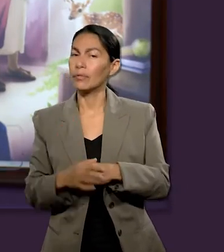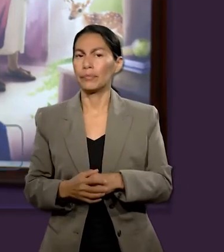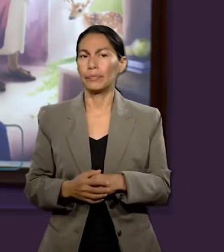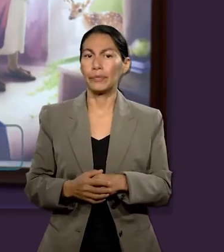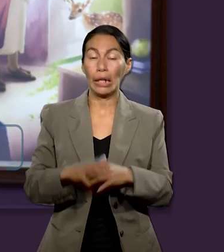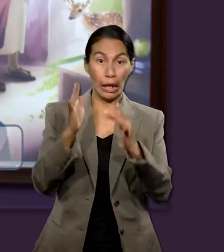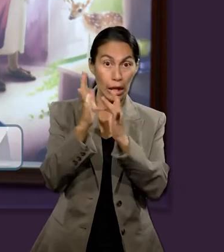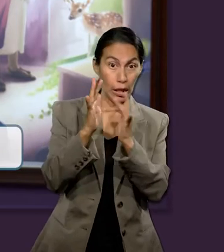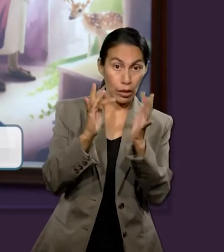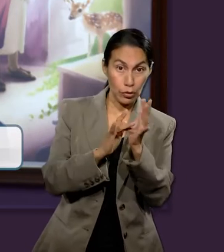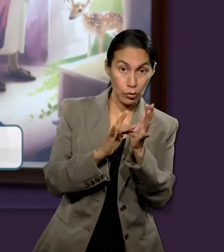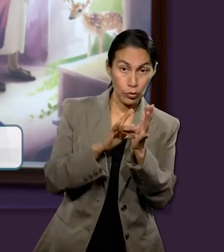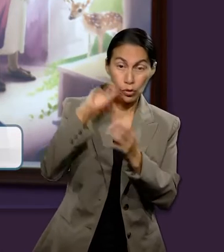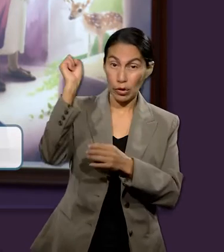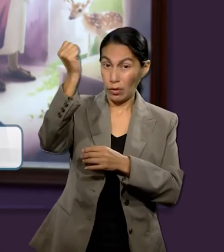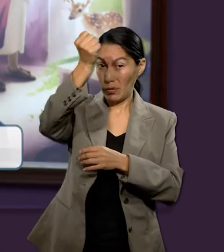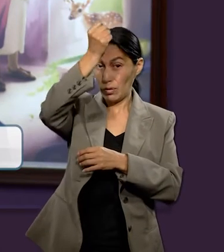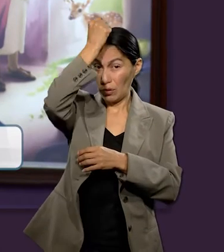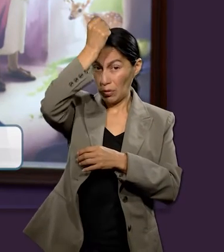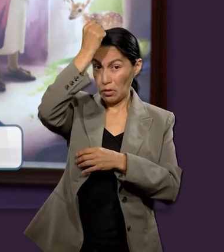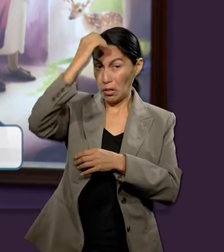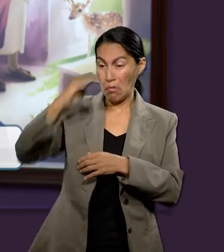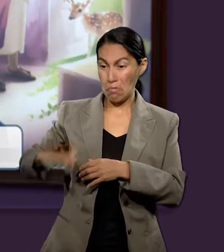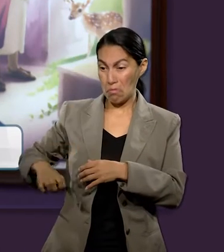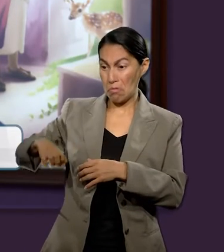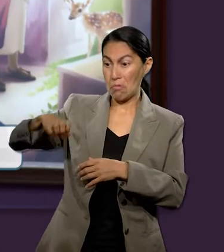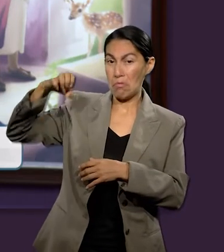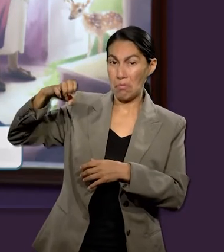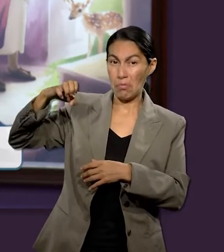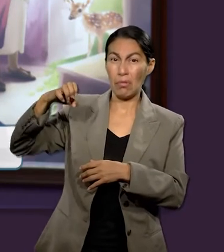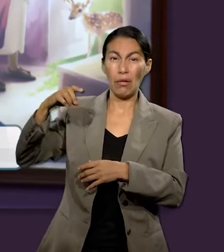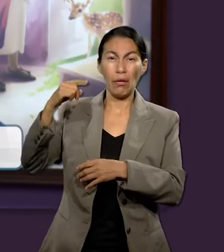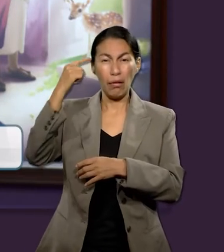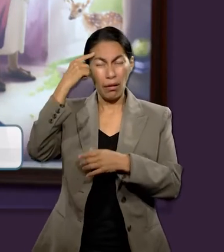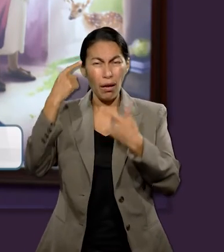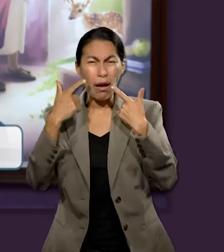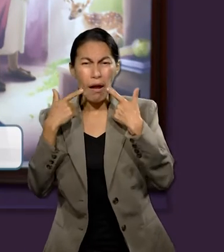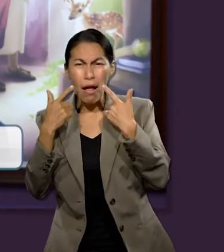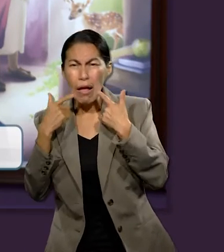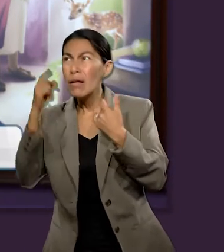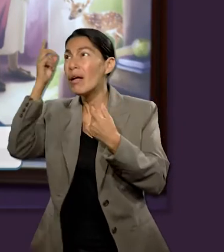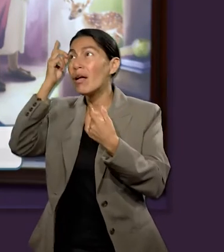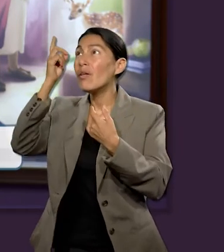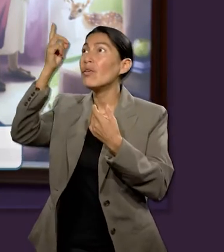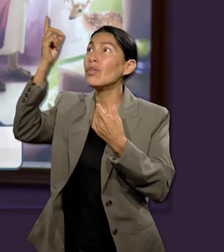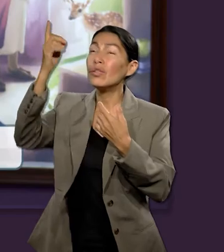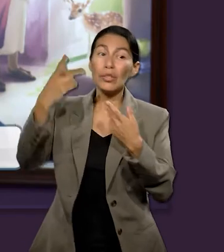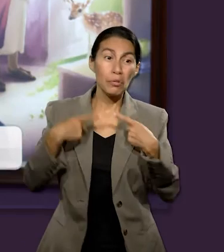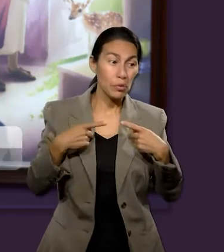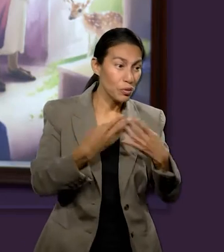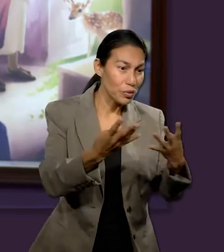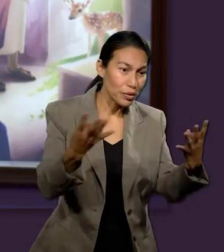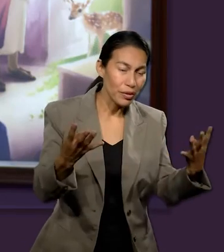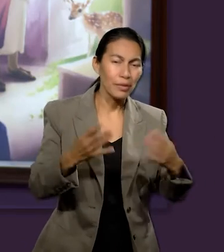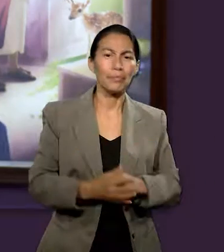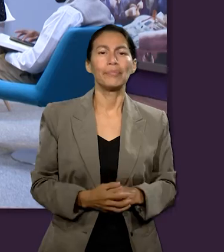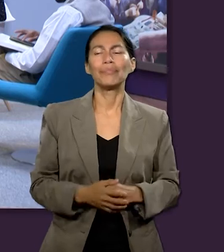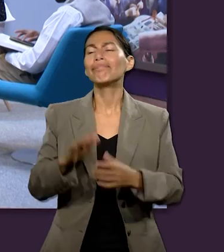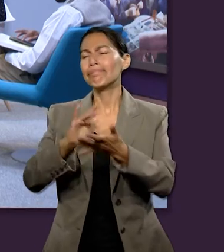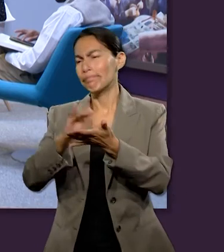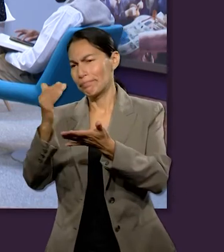así. Y Jesús crecía en sabiduría y en estatura y en gracia para con Dios y los hombres.